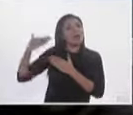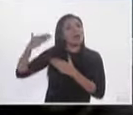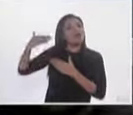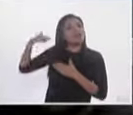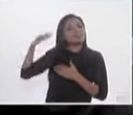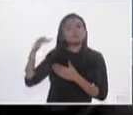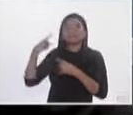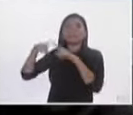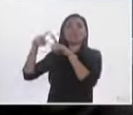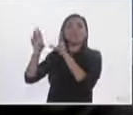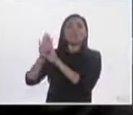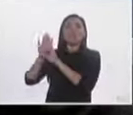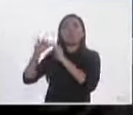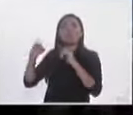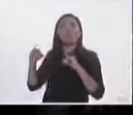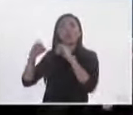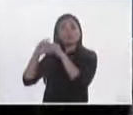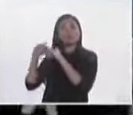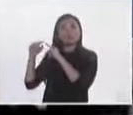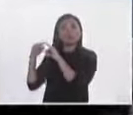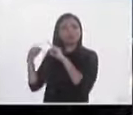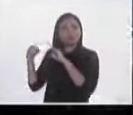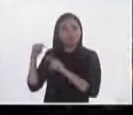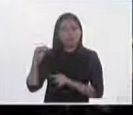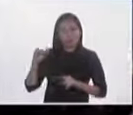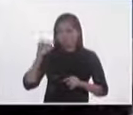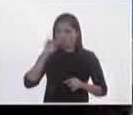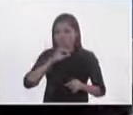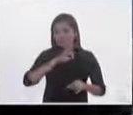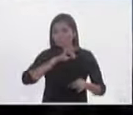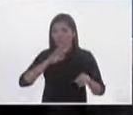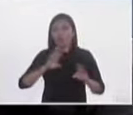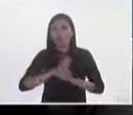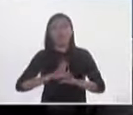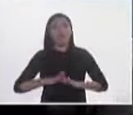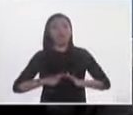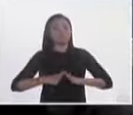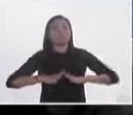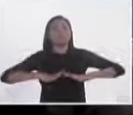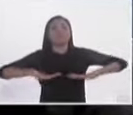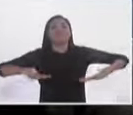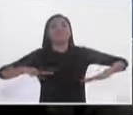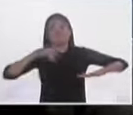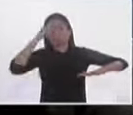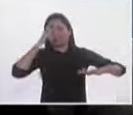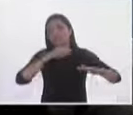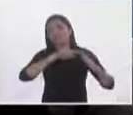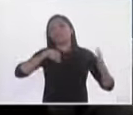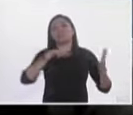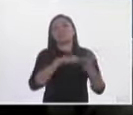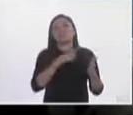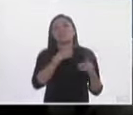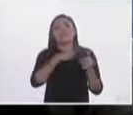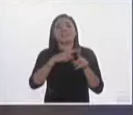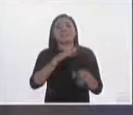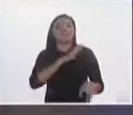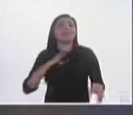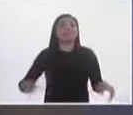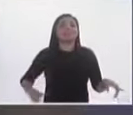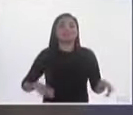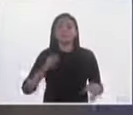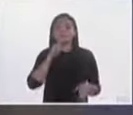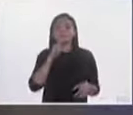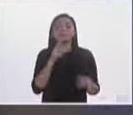institucionales establecidos terminan por, digamos, achatar el efecto de las candidaturas independientes. ¿Que terminen quizás por no